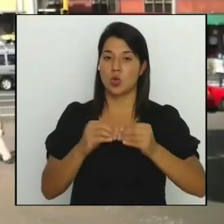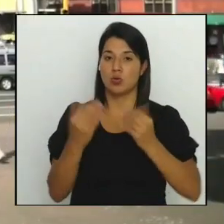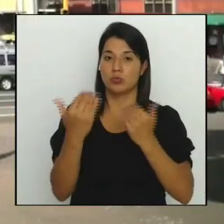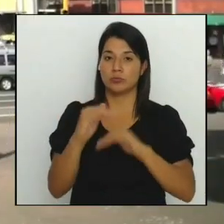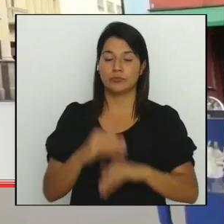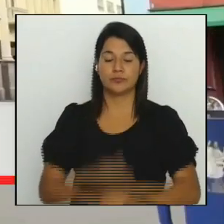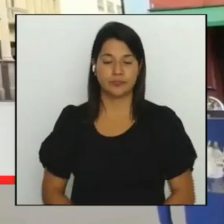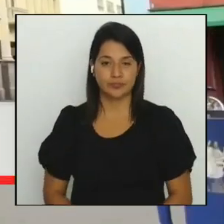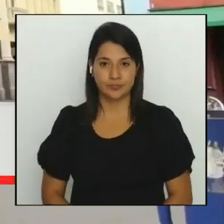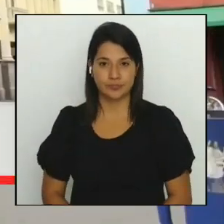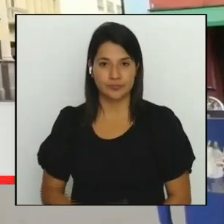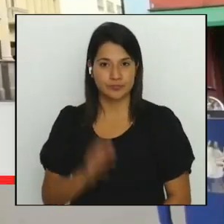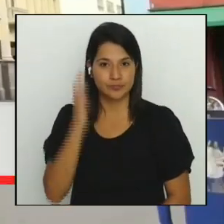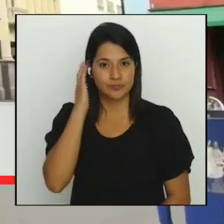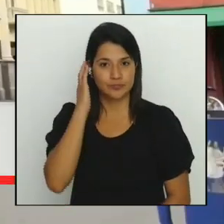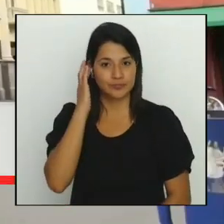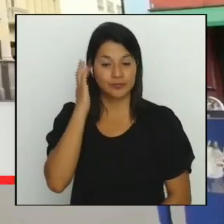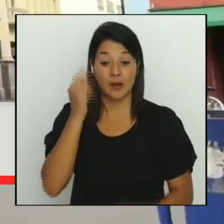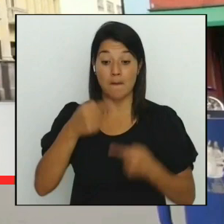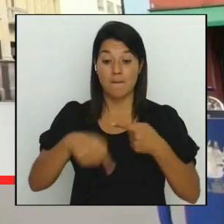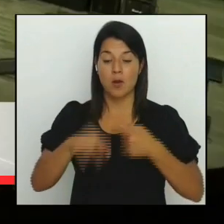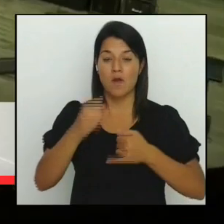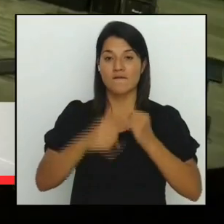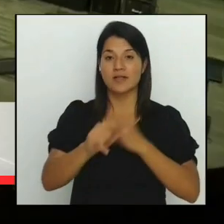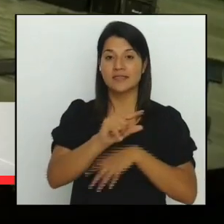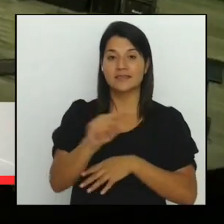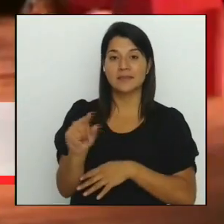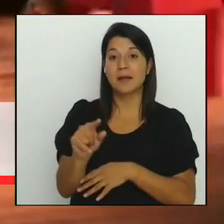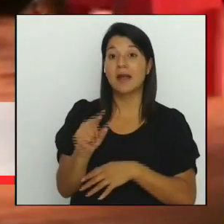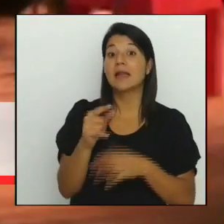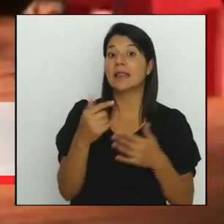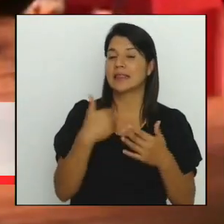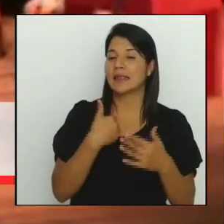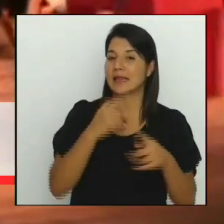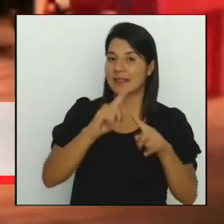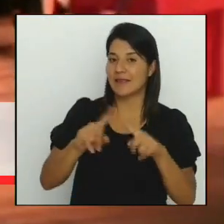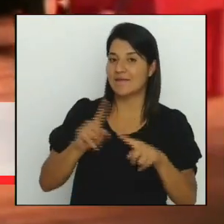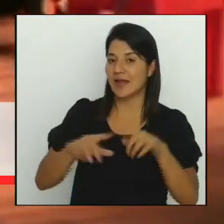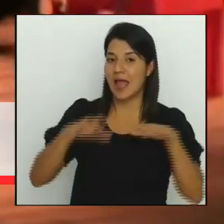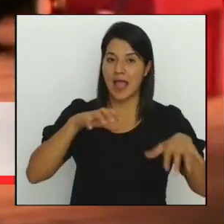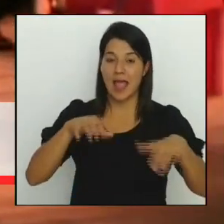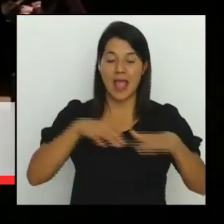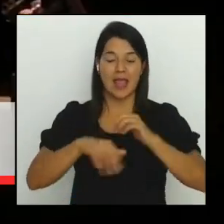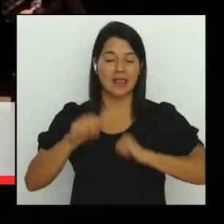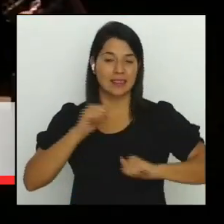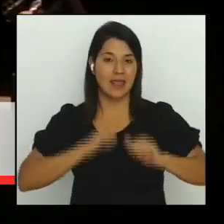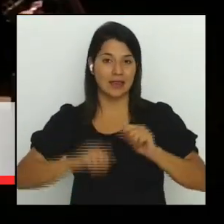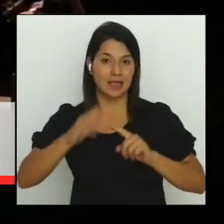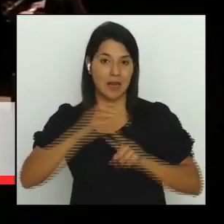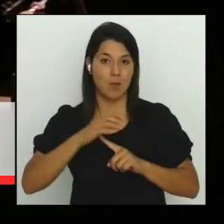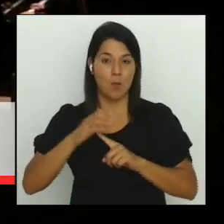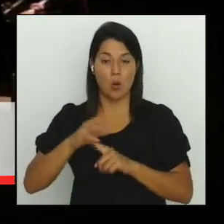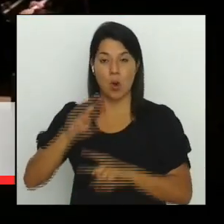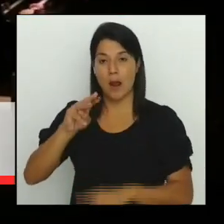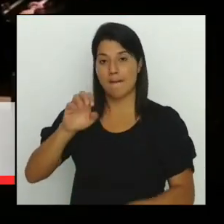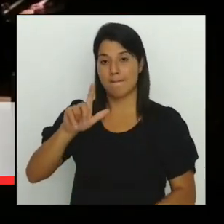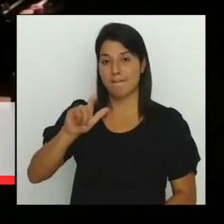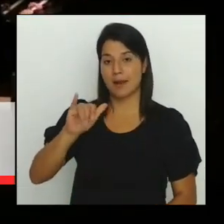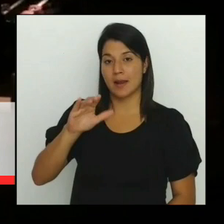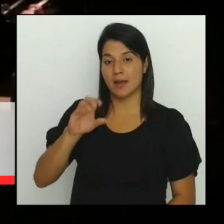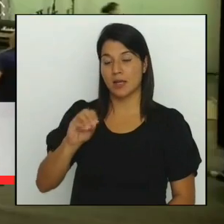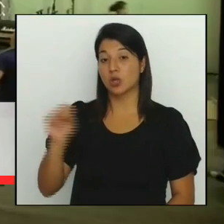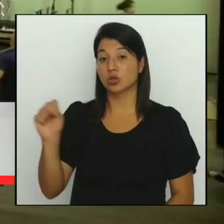este fin de semana habrá varias actividades en el teatro popular Melico Salazar que pretende celebrar el